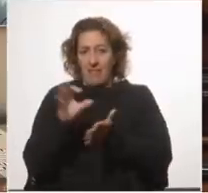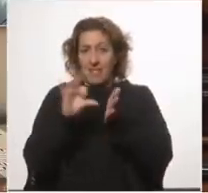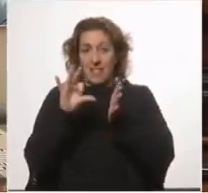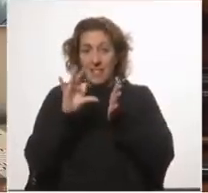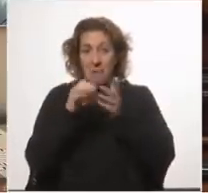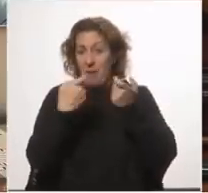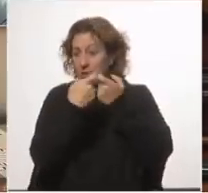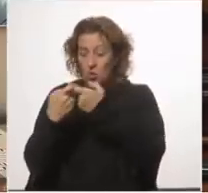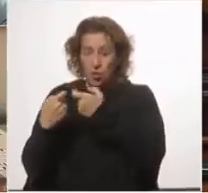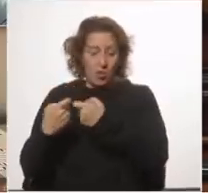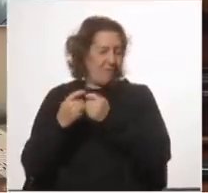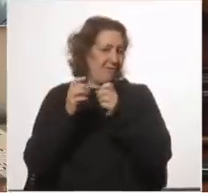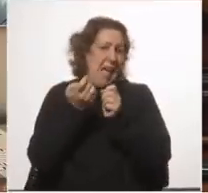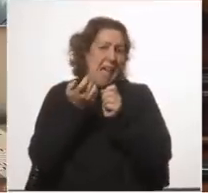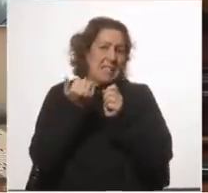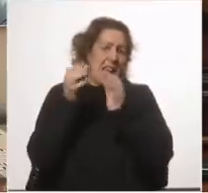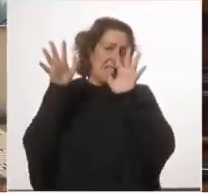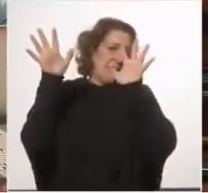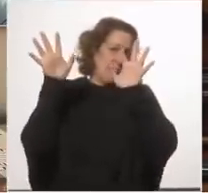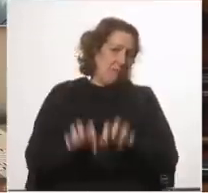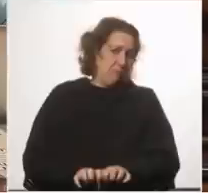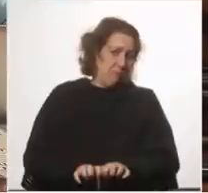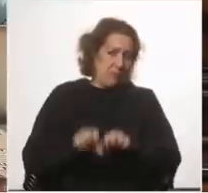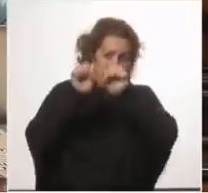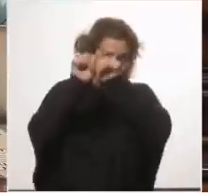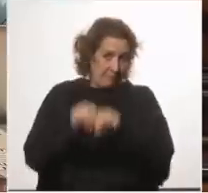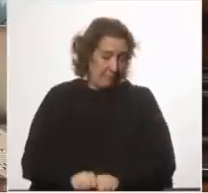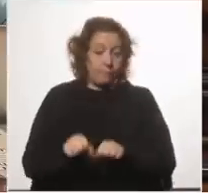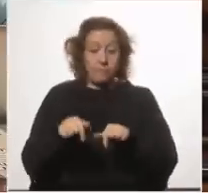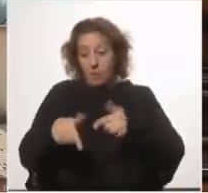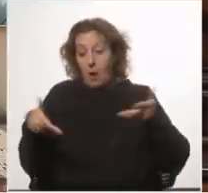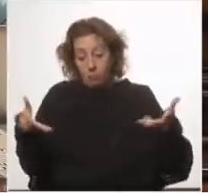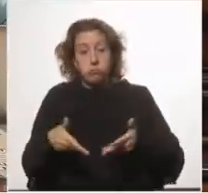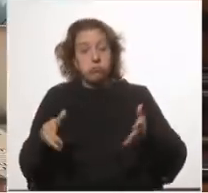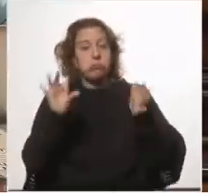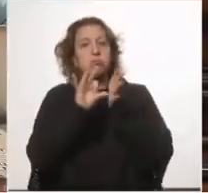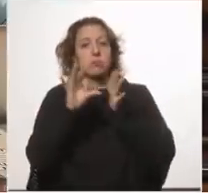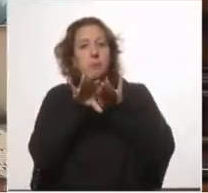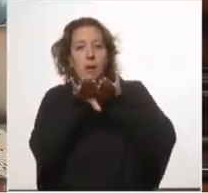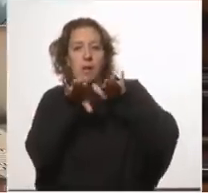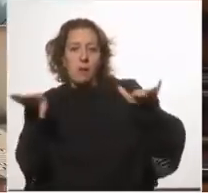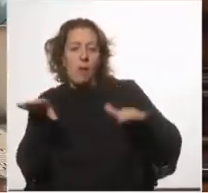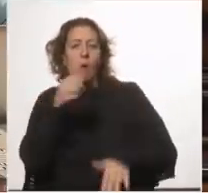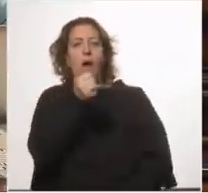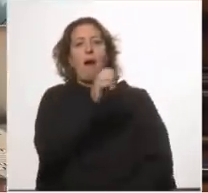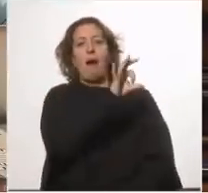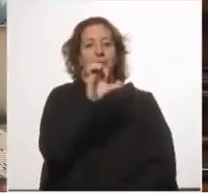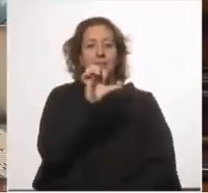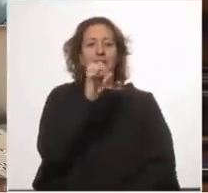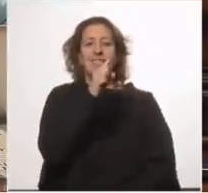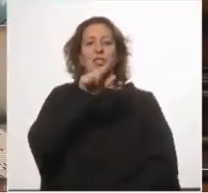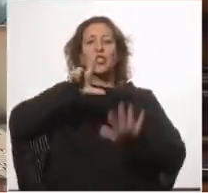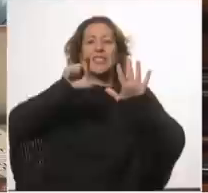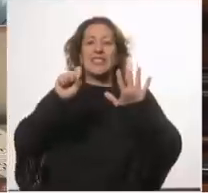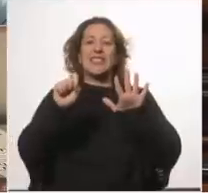en 2005. Encontramos hoy un sistema mutual equilibrado. Un ACE que en lugar de tener 170 millones de dólares de